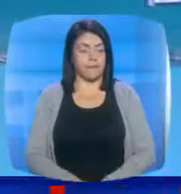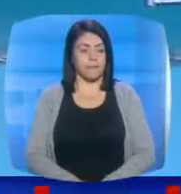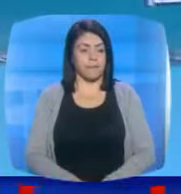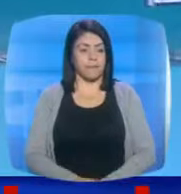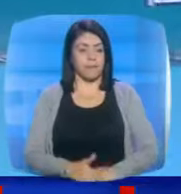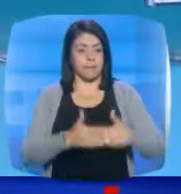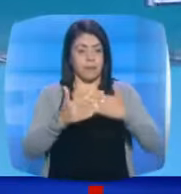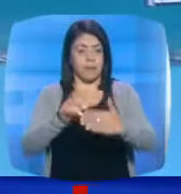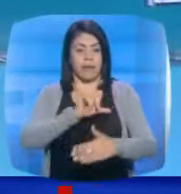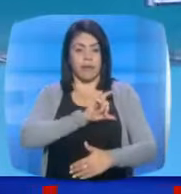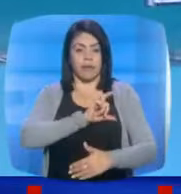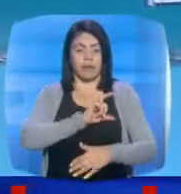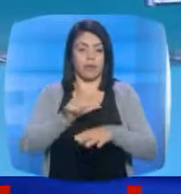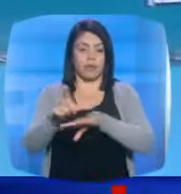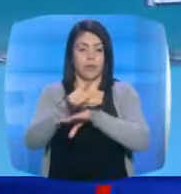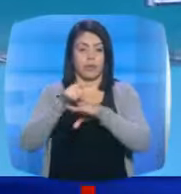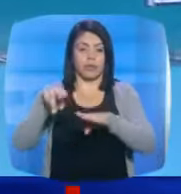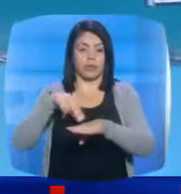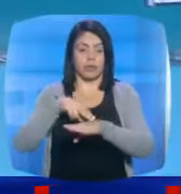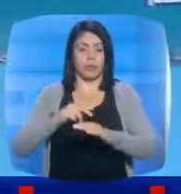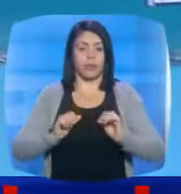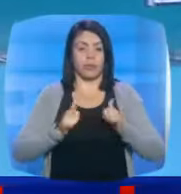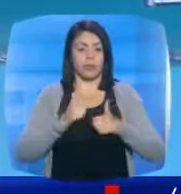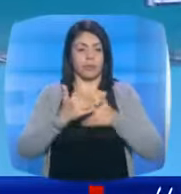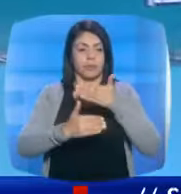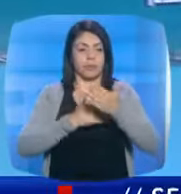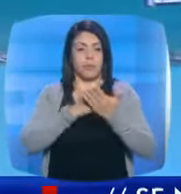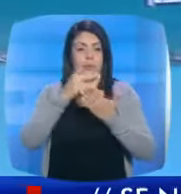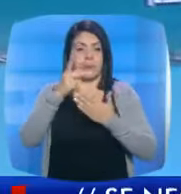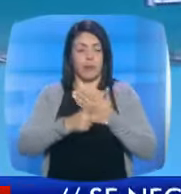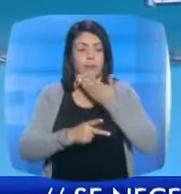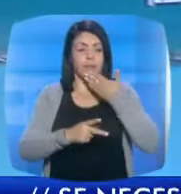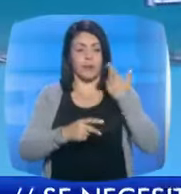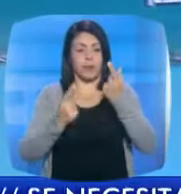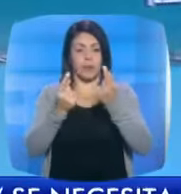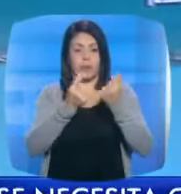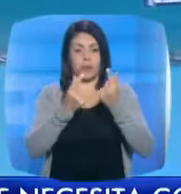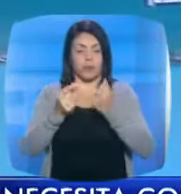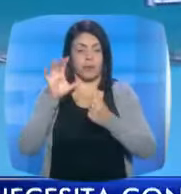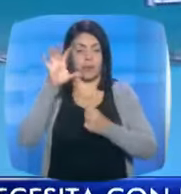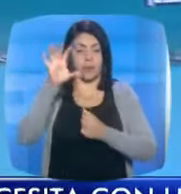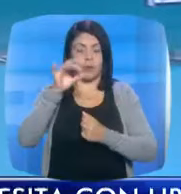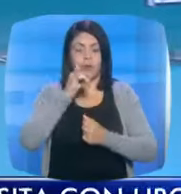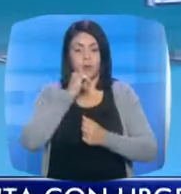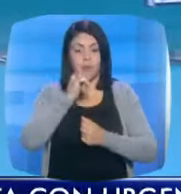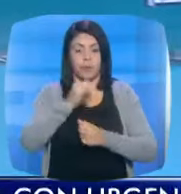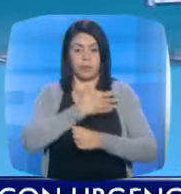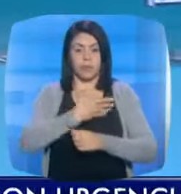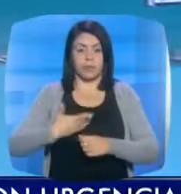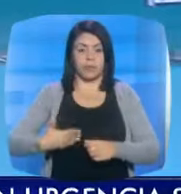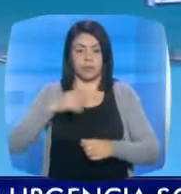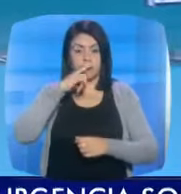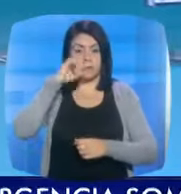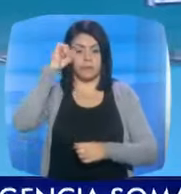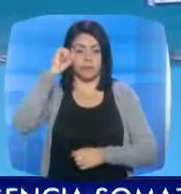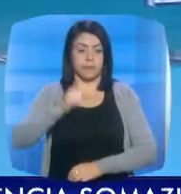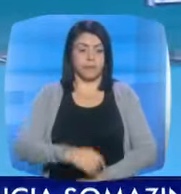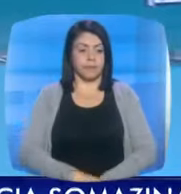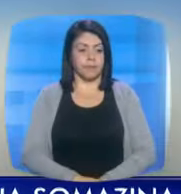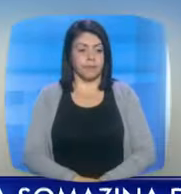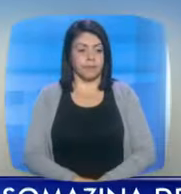A partir de enero el gobierno nacional pondrá en marcha un plan para recuperar la economía del país, así lo informó el presidente Nicolás Maduro.